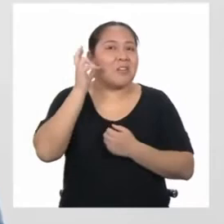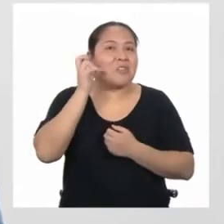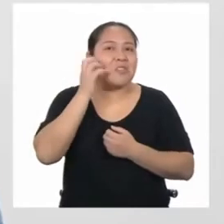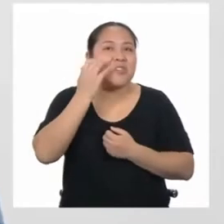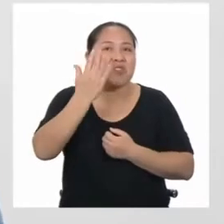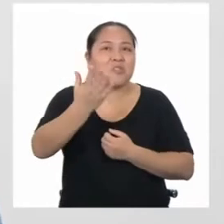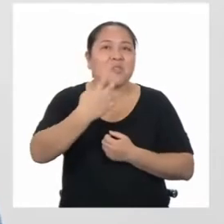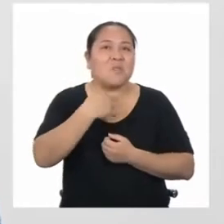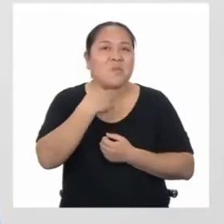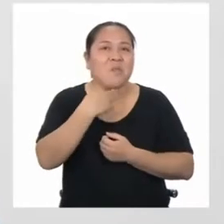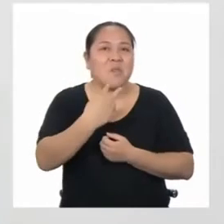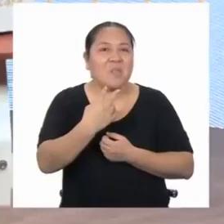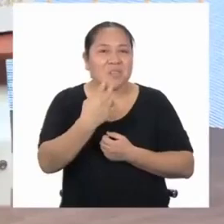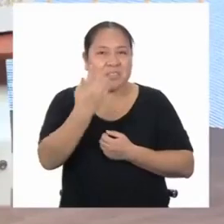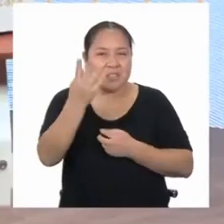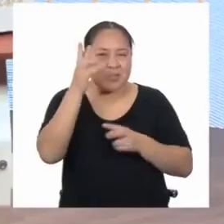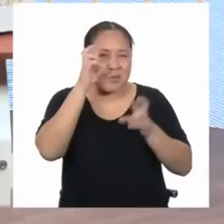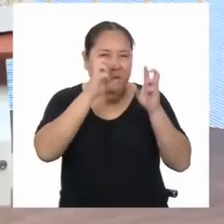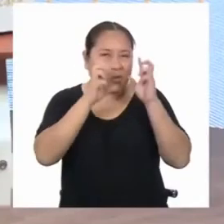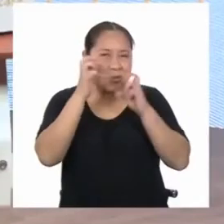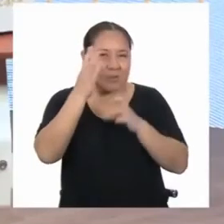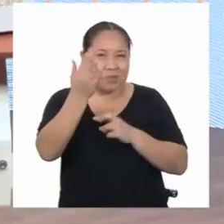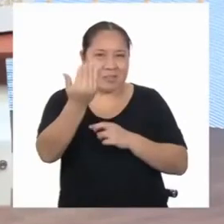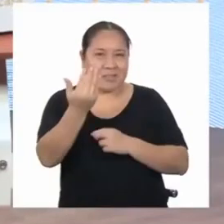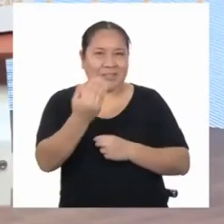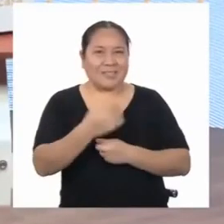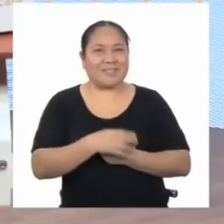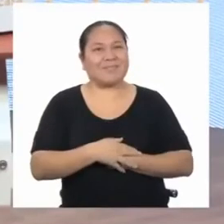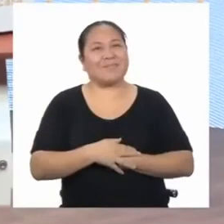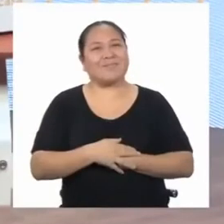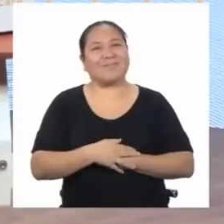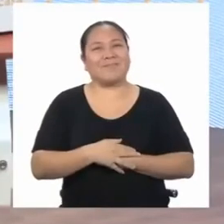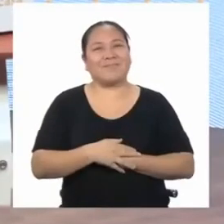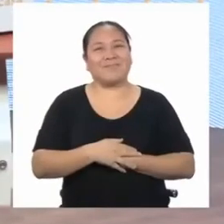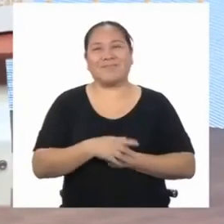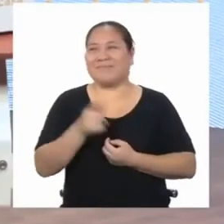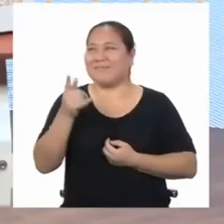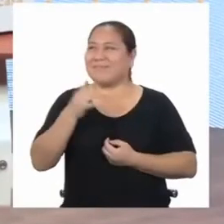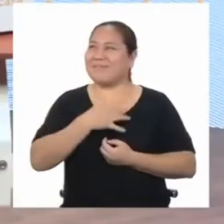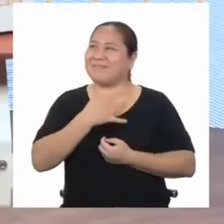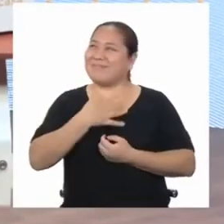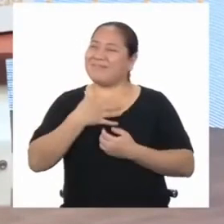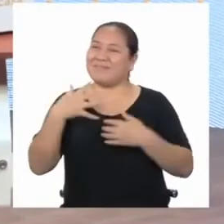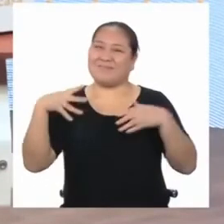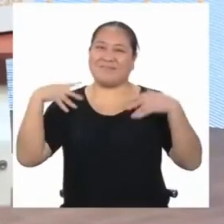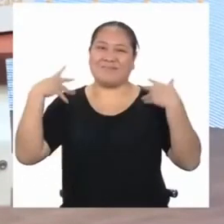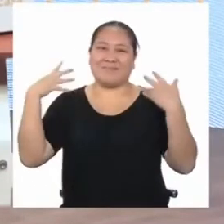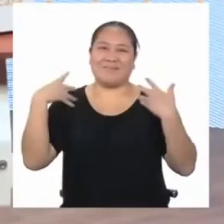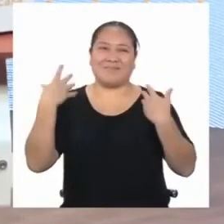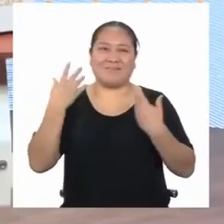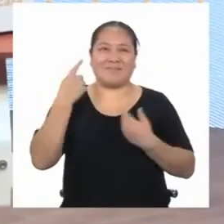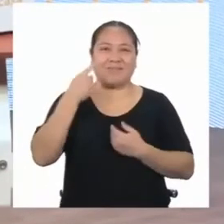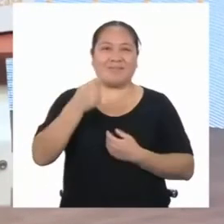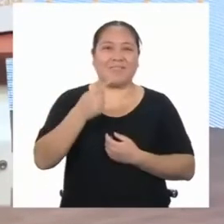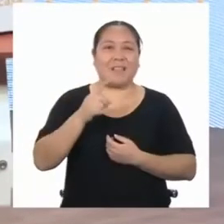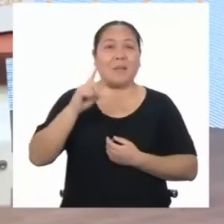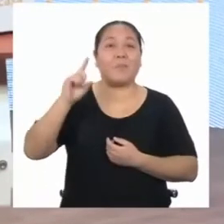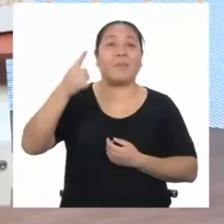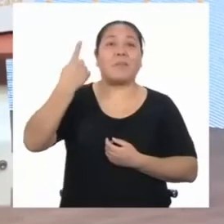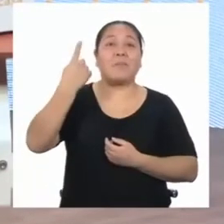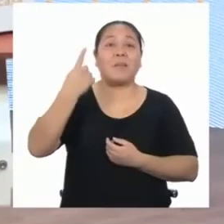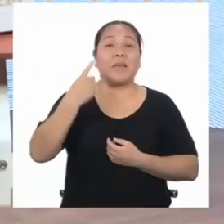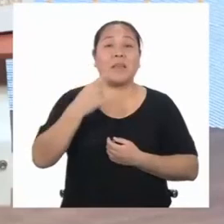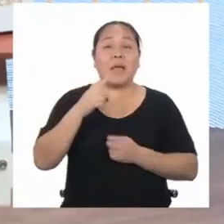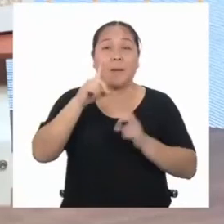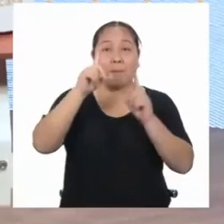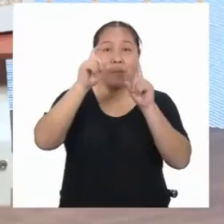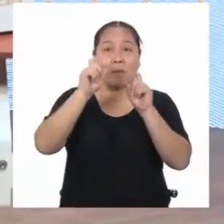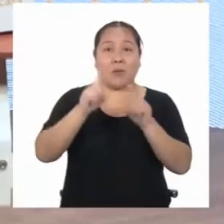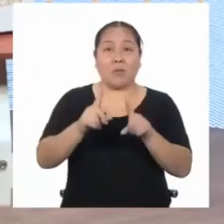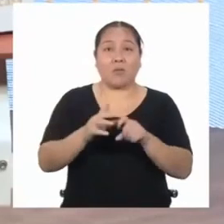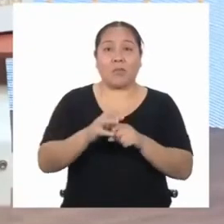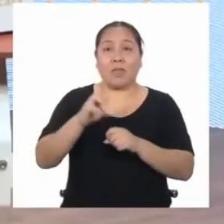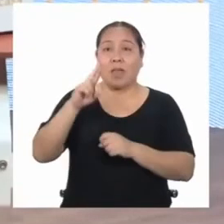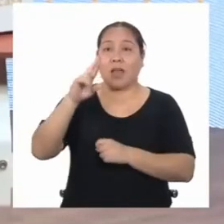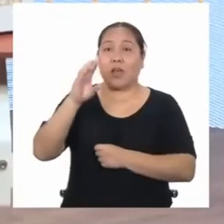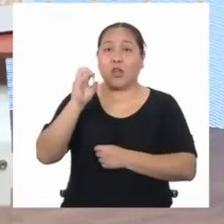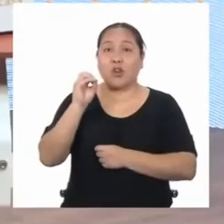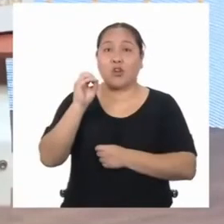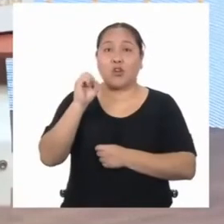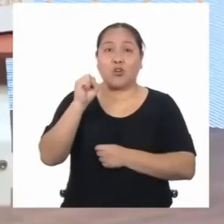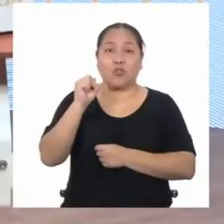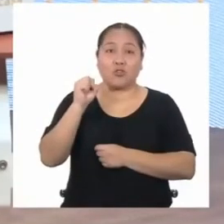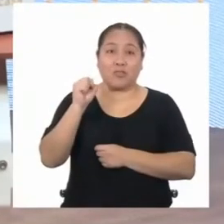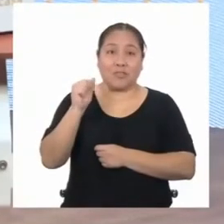y sus inquietudes. Vamos a hacerlas felices entonces. Pasemos con la primera pregunta que la va a hacer Rosa.